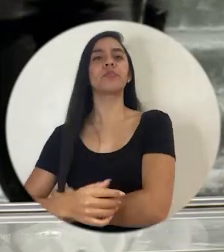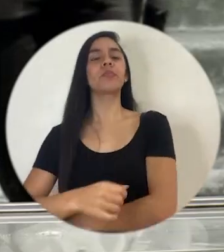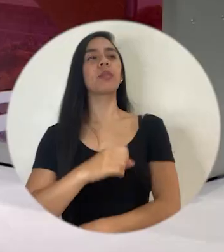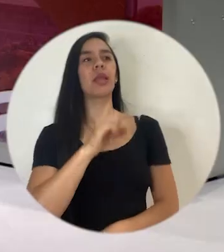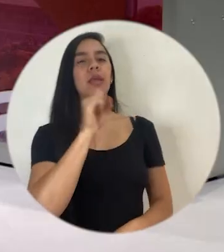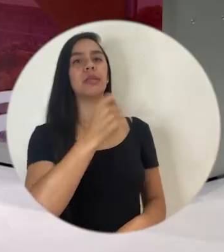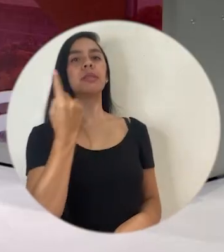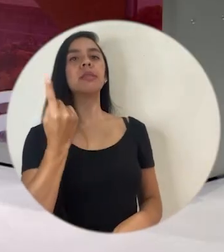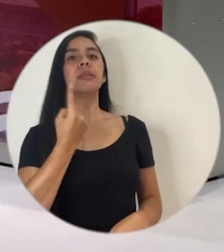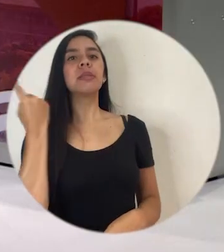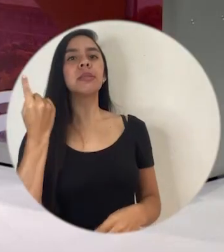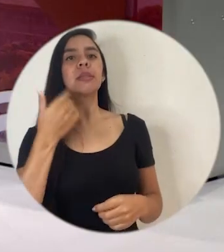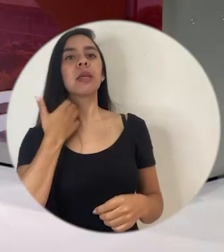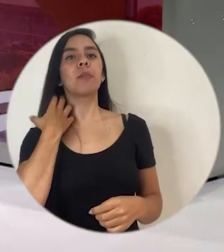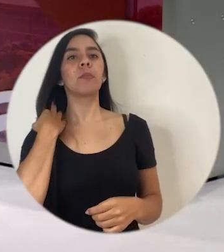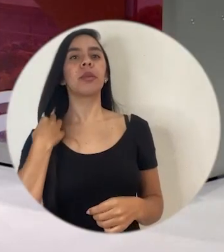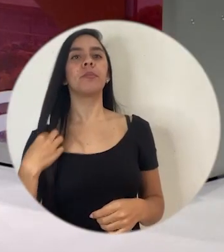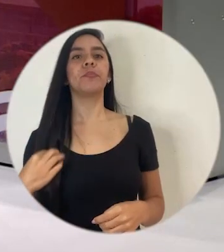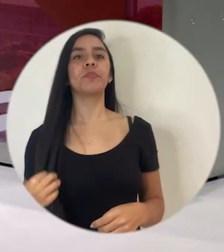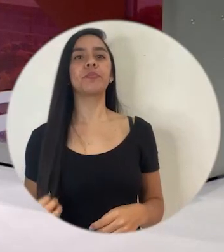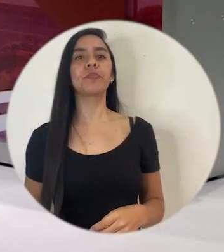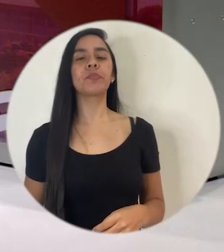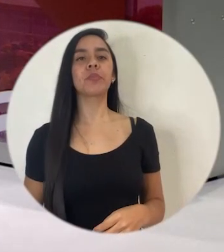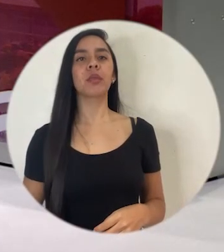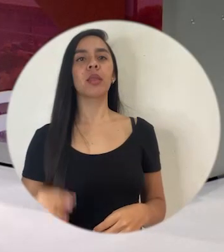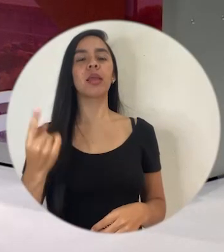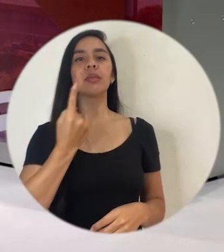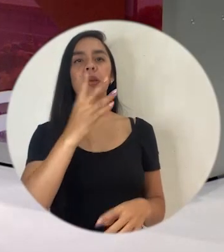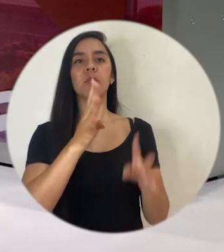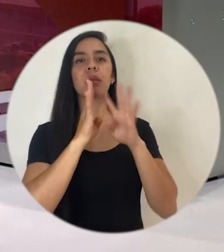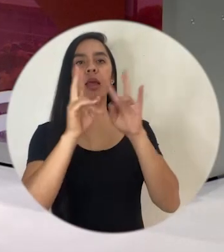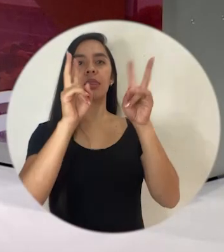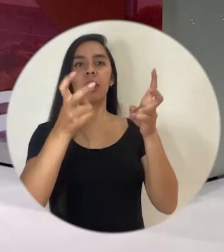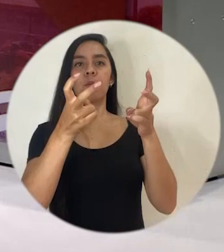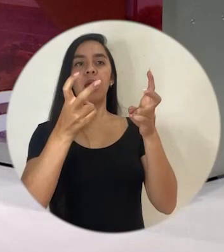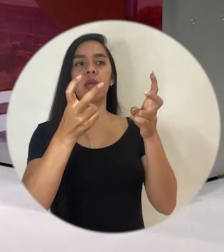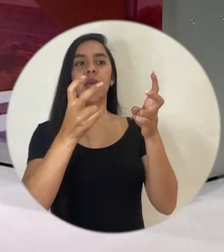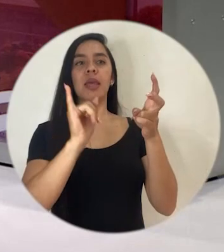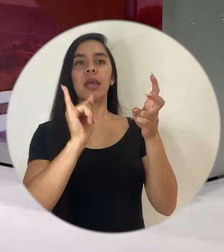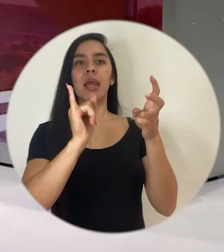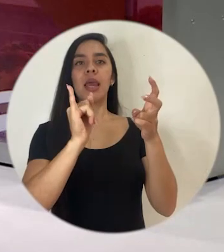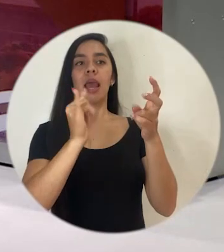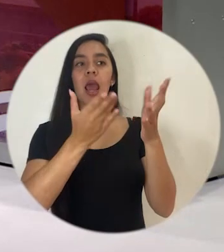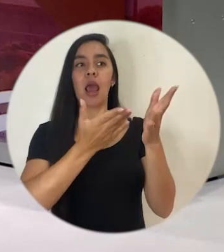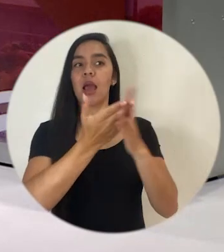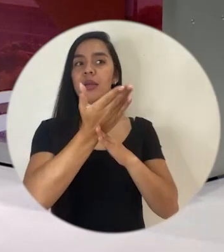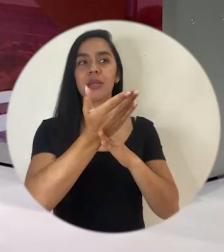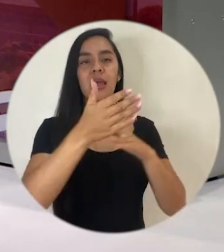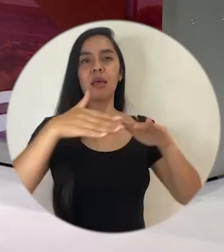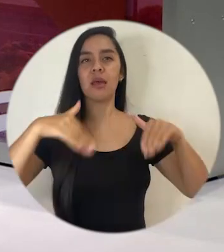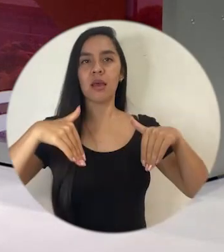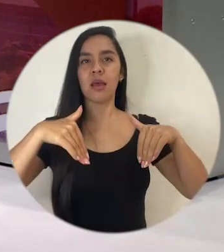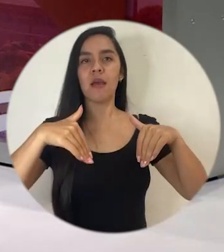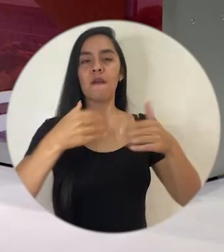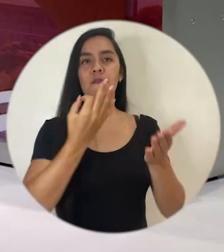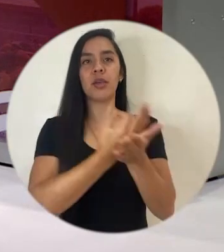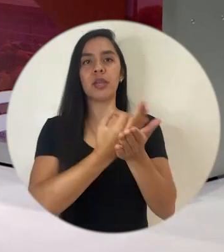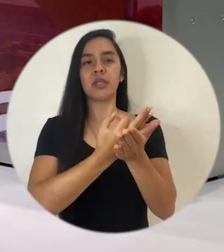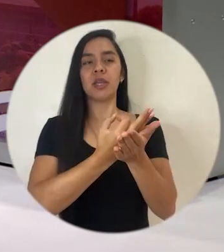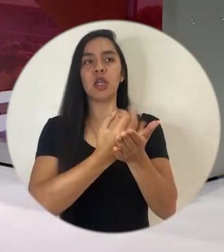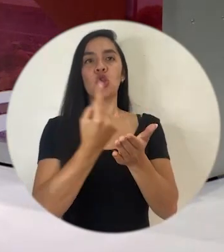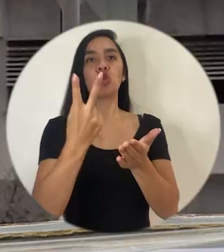Siempre y avalando esta situación de que la exclusión financiera va más allá de la